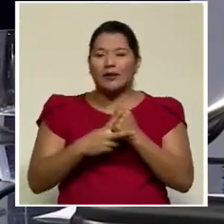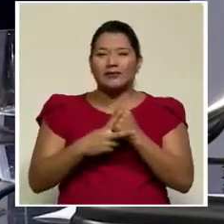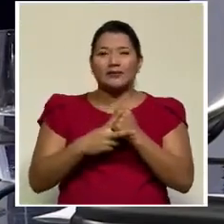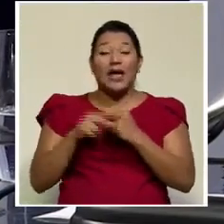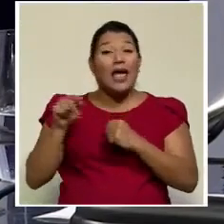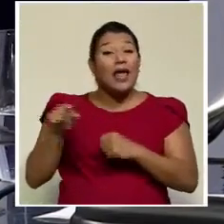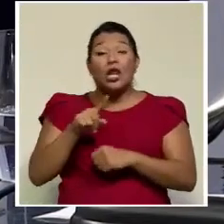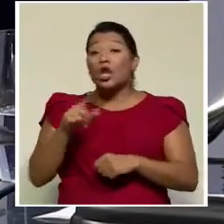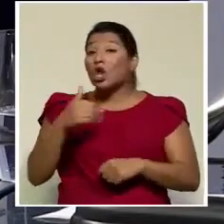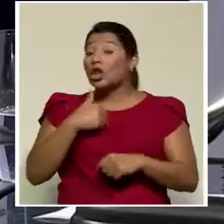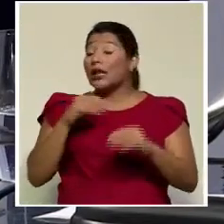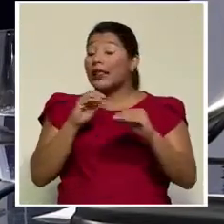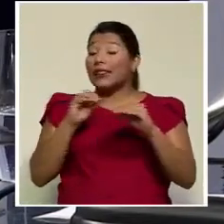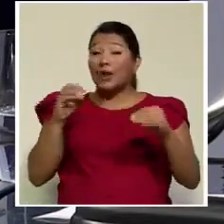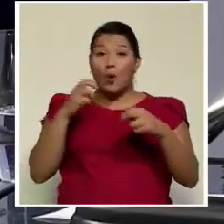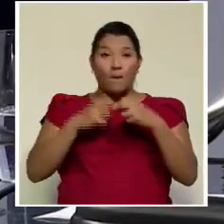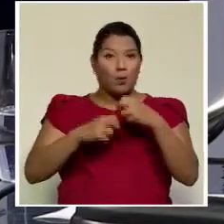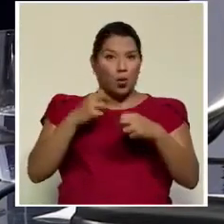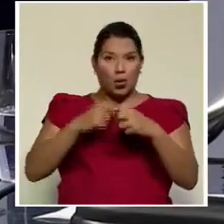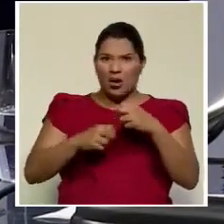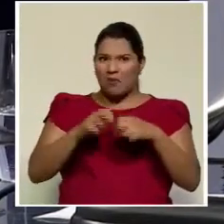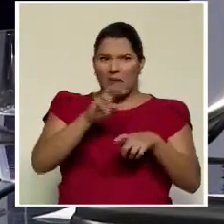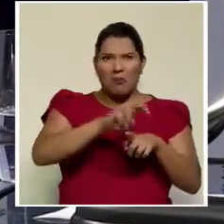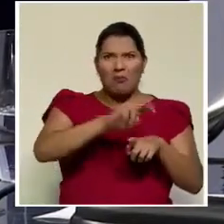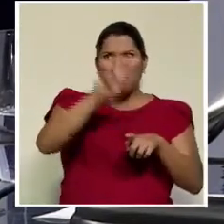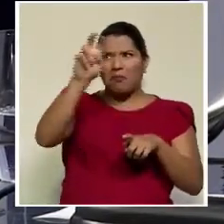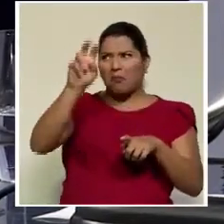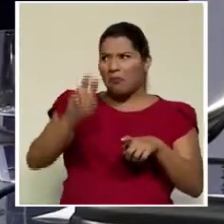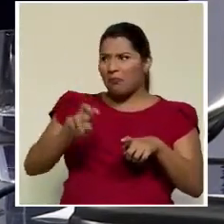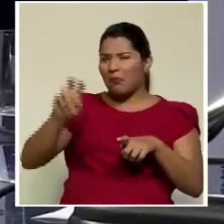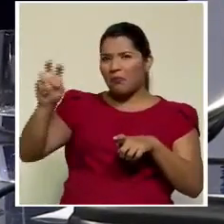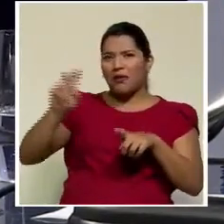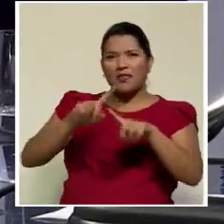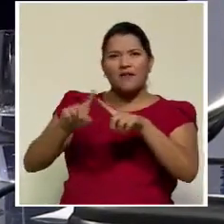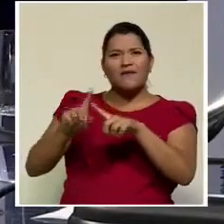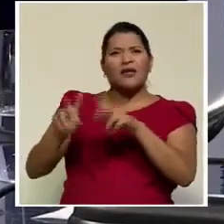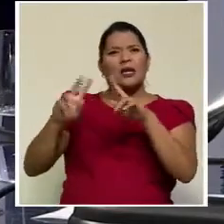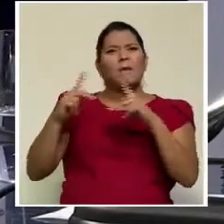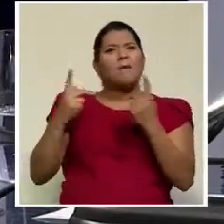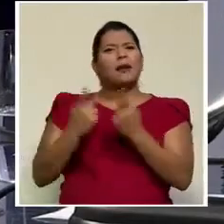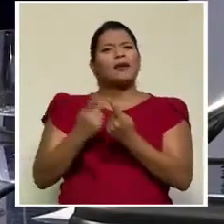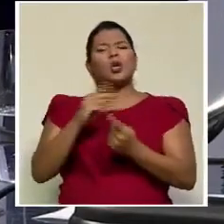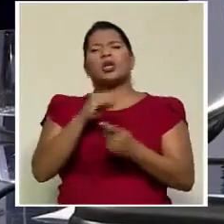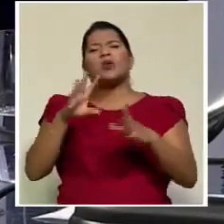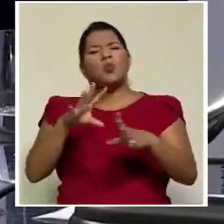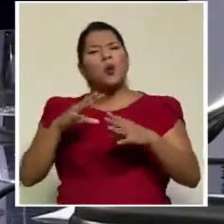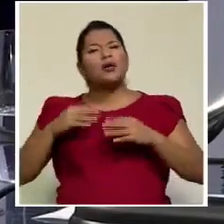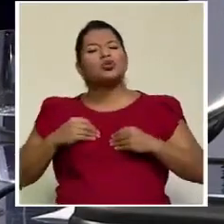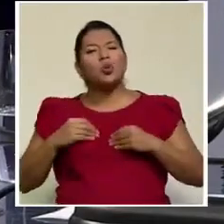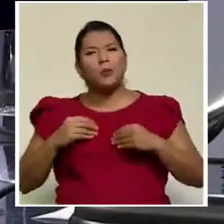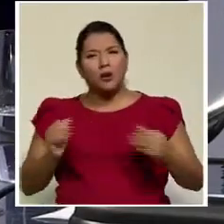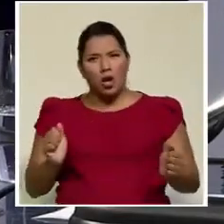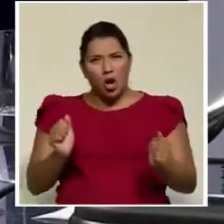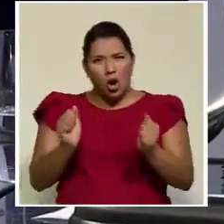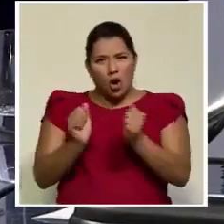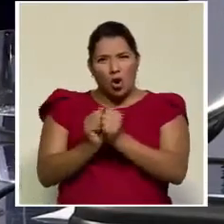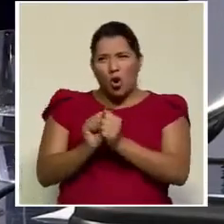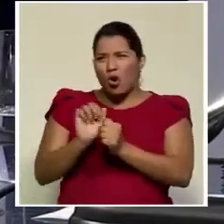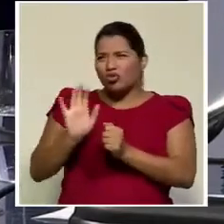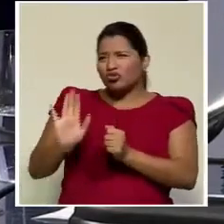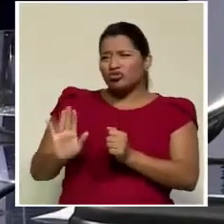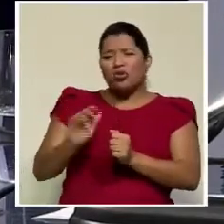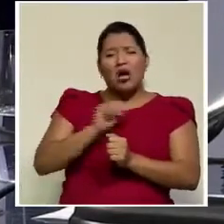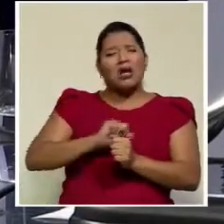No tiene ningún problema en saltar de aquí para allá y lo asume, ¿verdad? Además, con esa parcimonio y esa